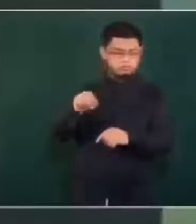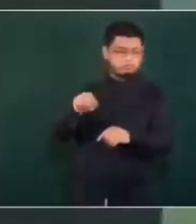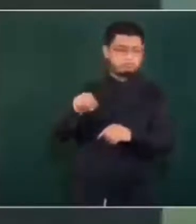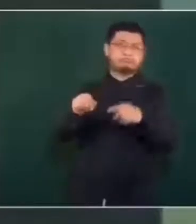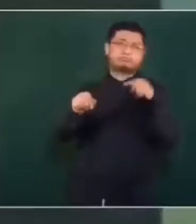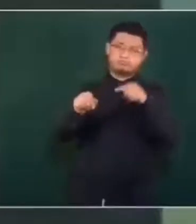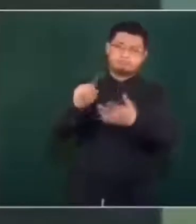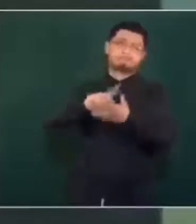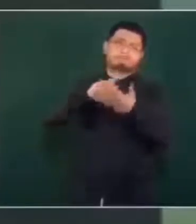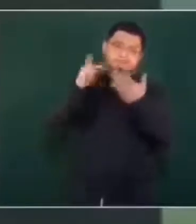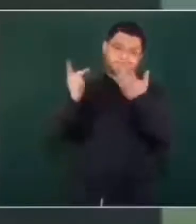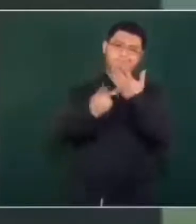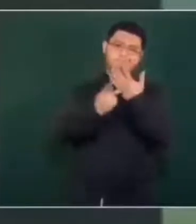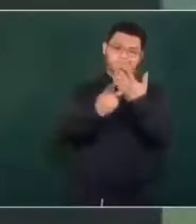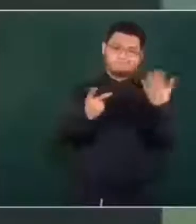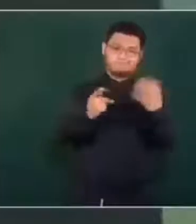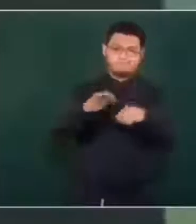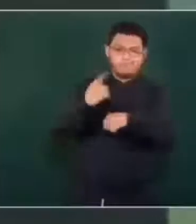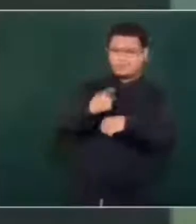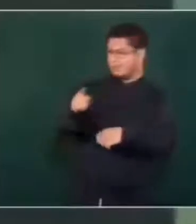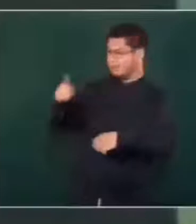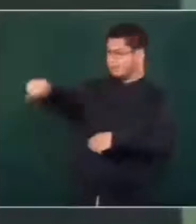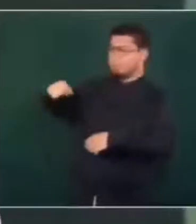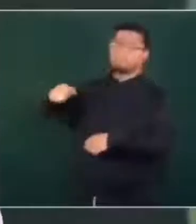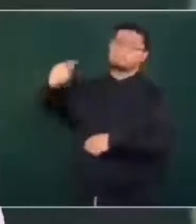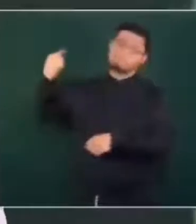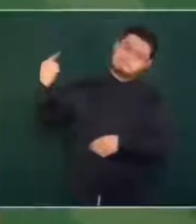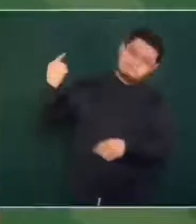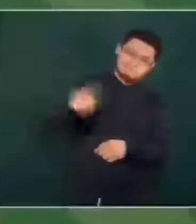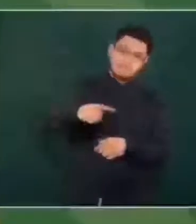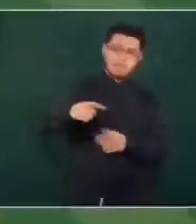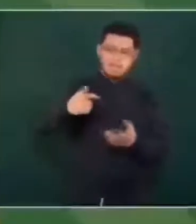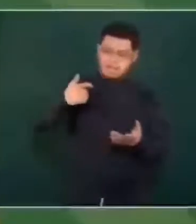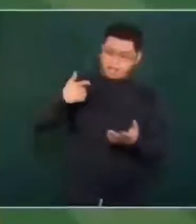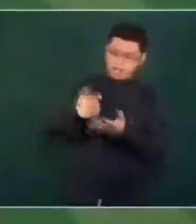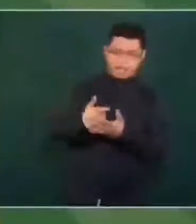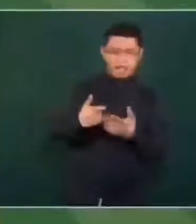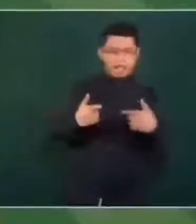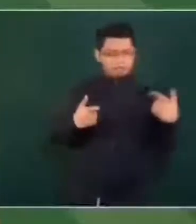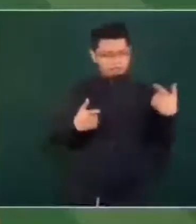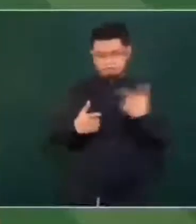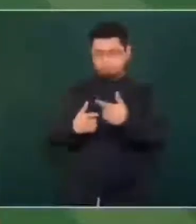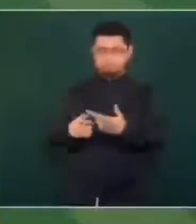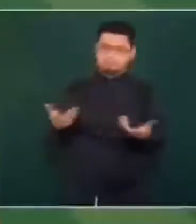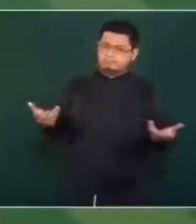porque querían cobrar las cuotas en la UNAM.